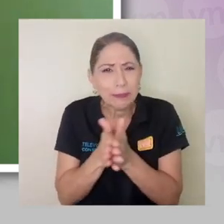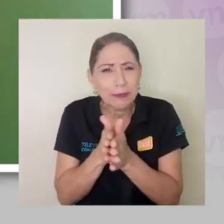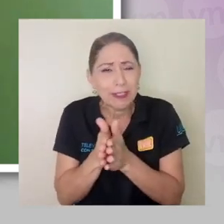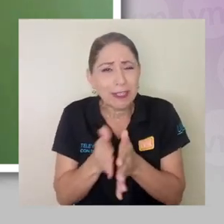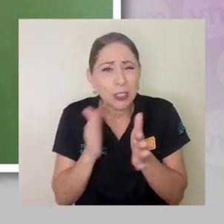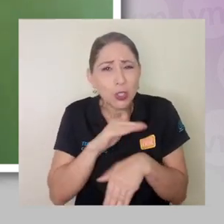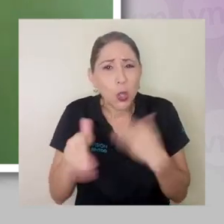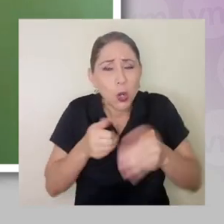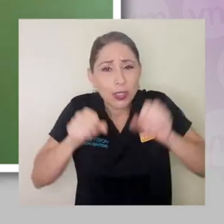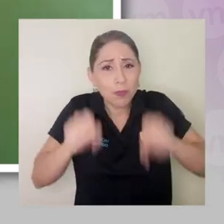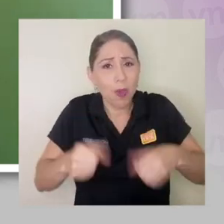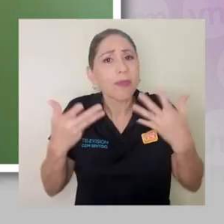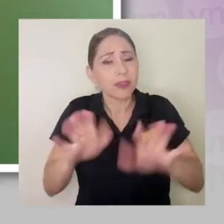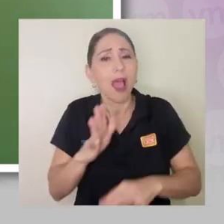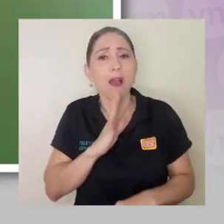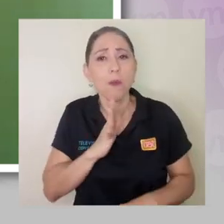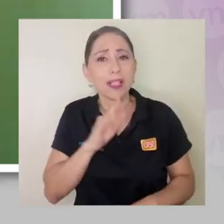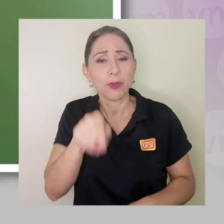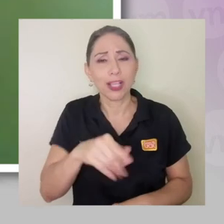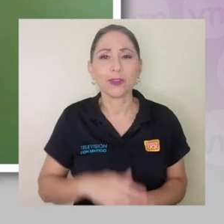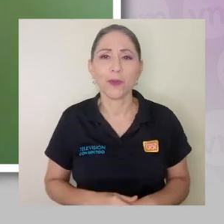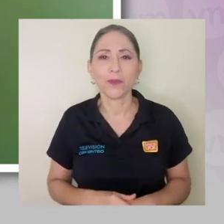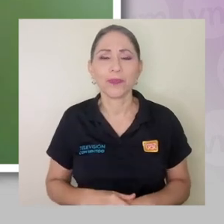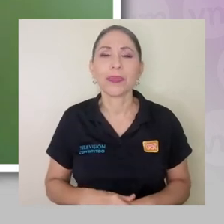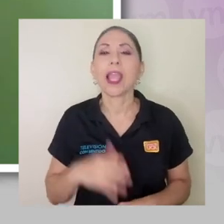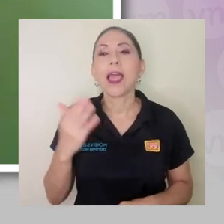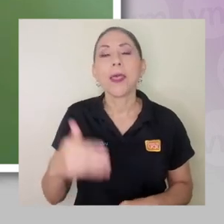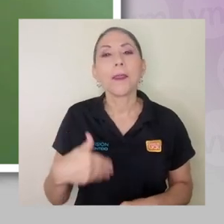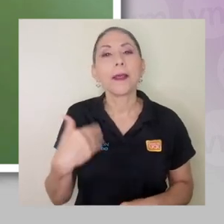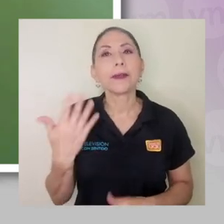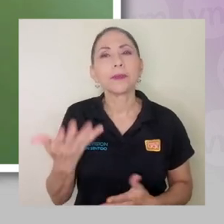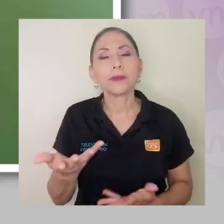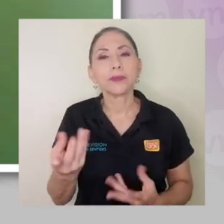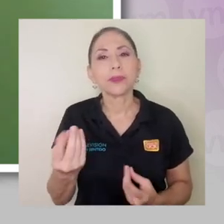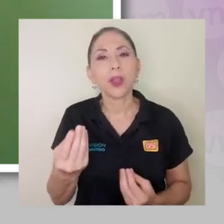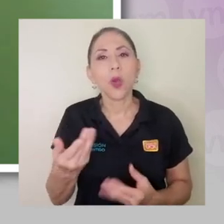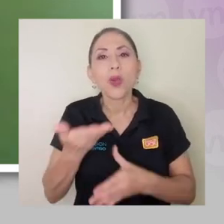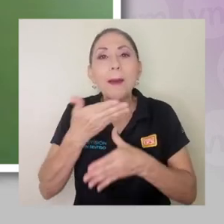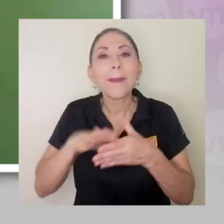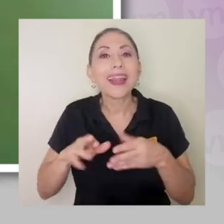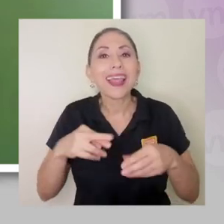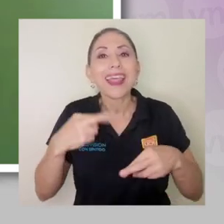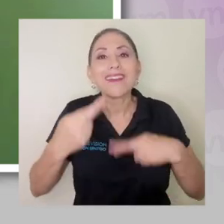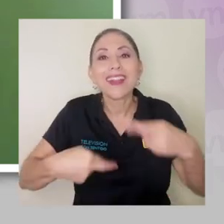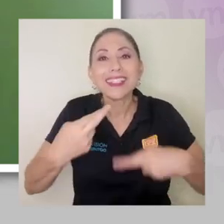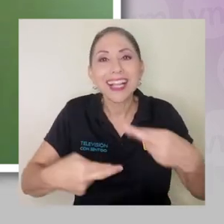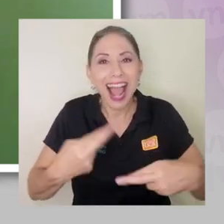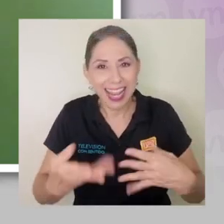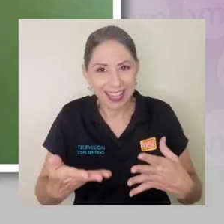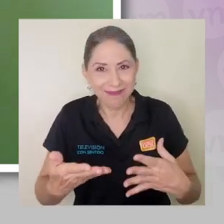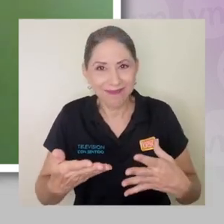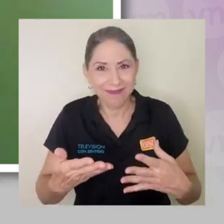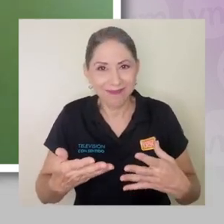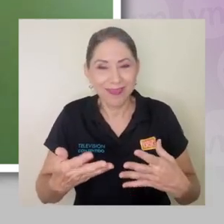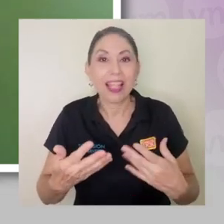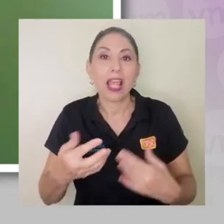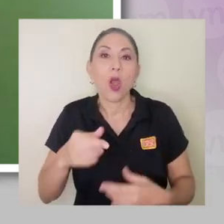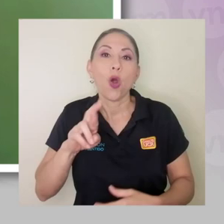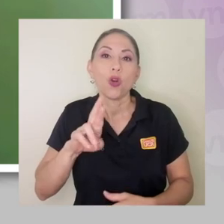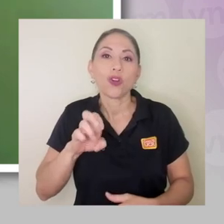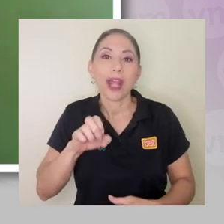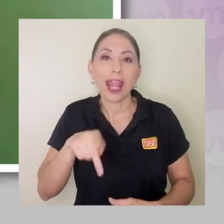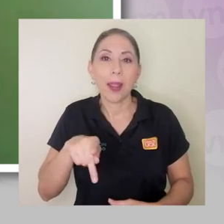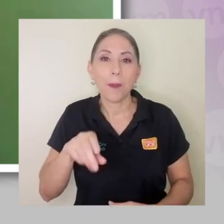conversamos, este, seguiría una parte de reciclaje y reposición,